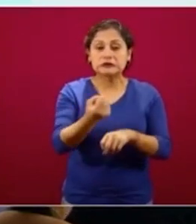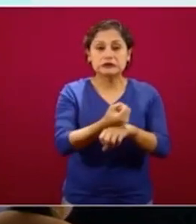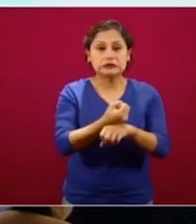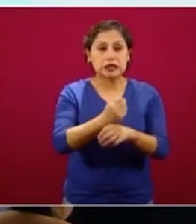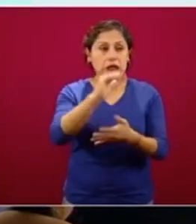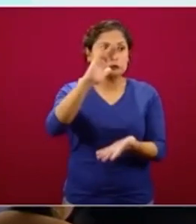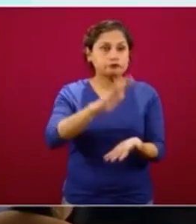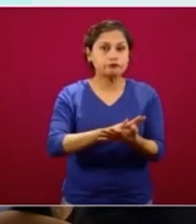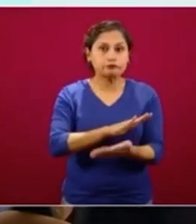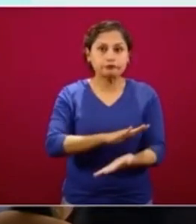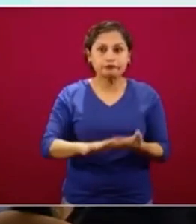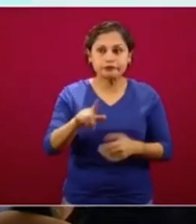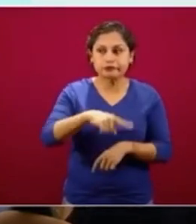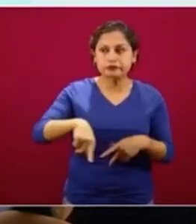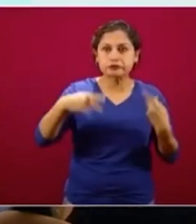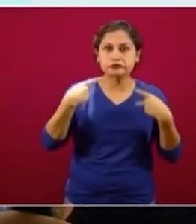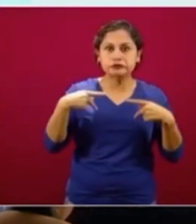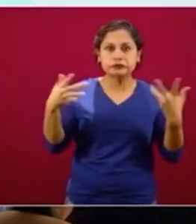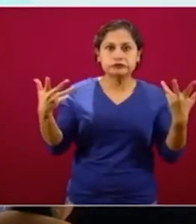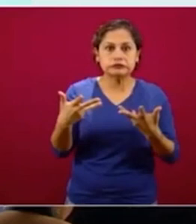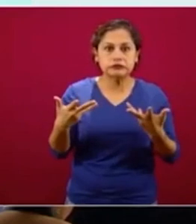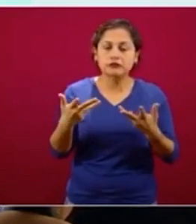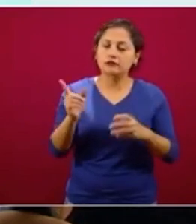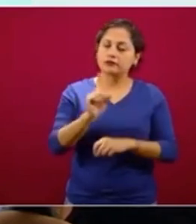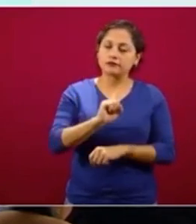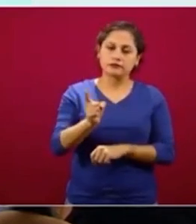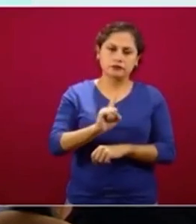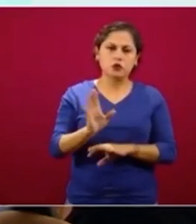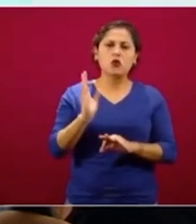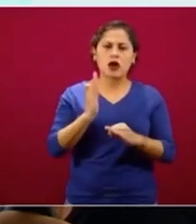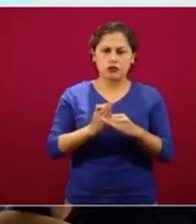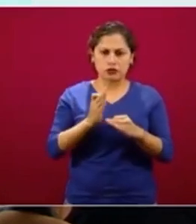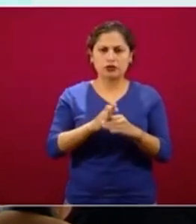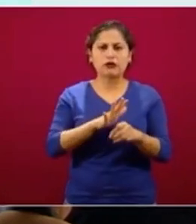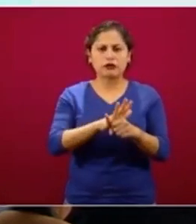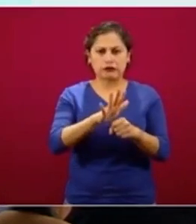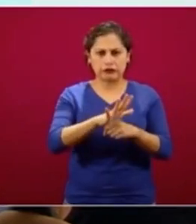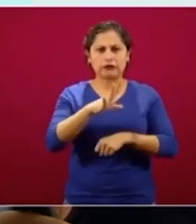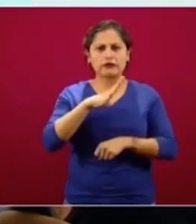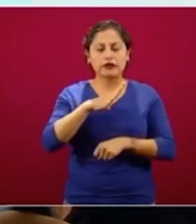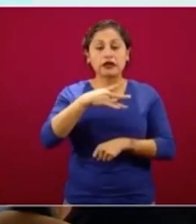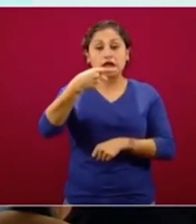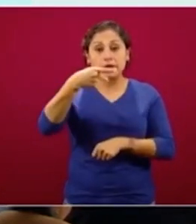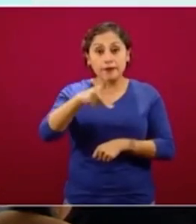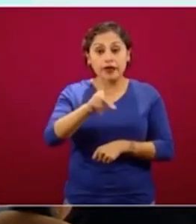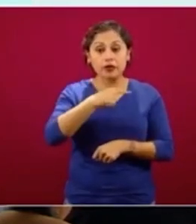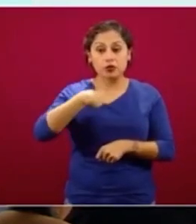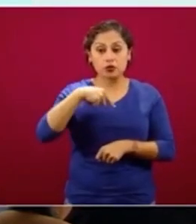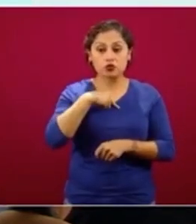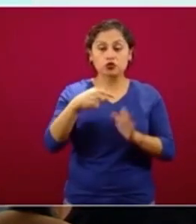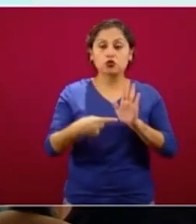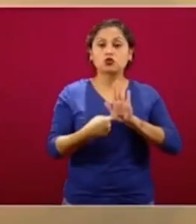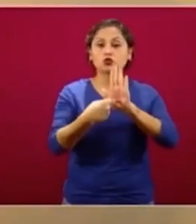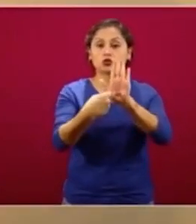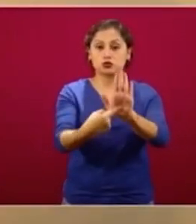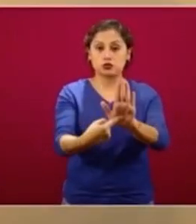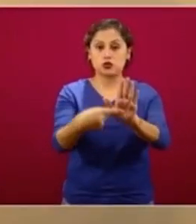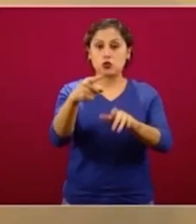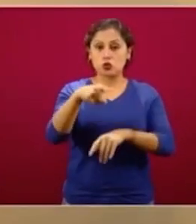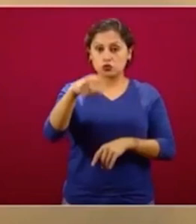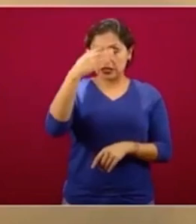pacientes. ¿Qué pasa con este sistema que estamos presentando? ustedes recordarán algunos días atrás